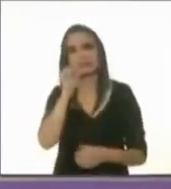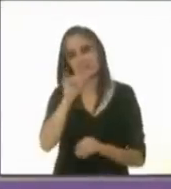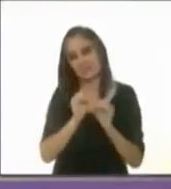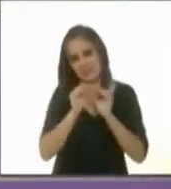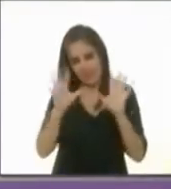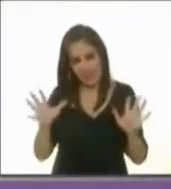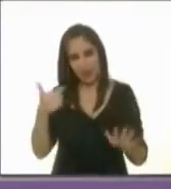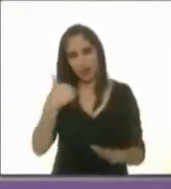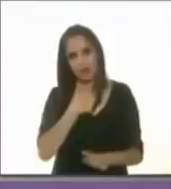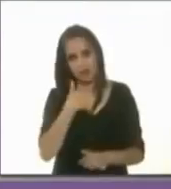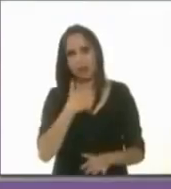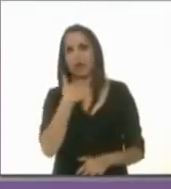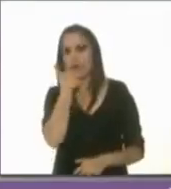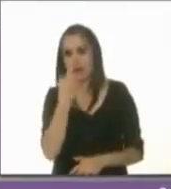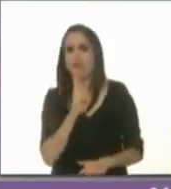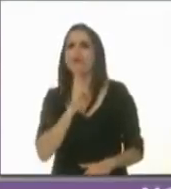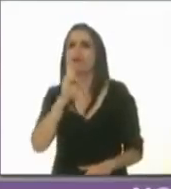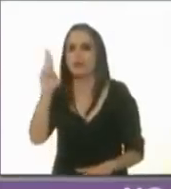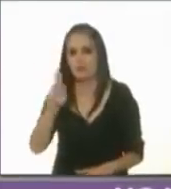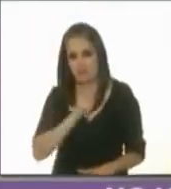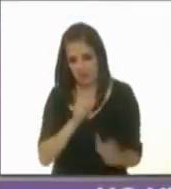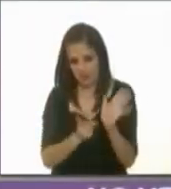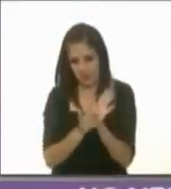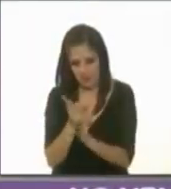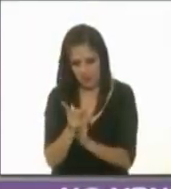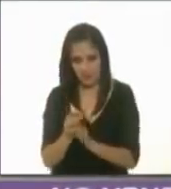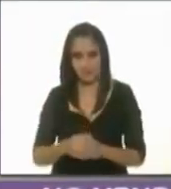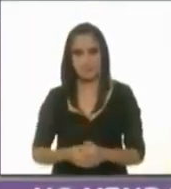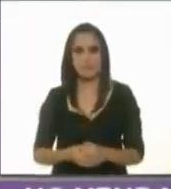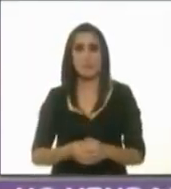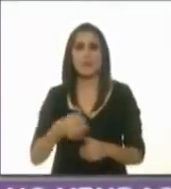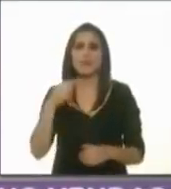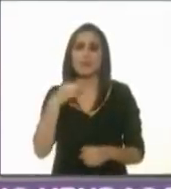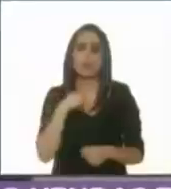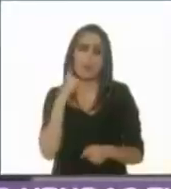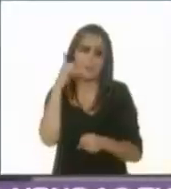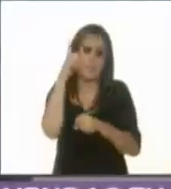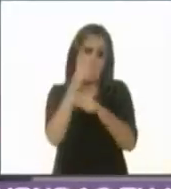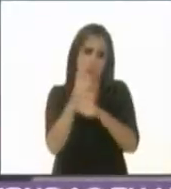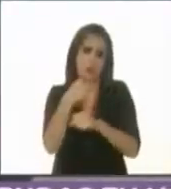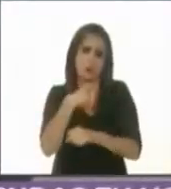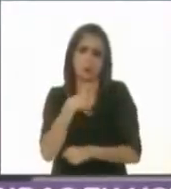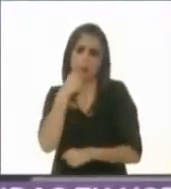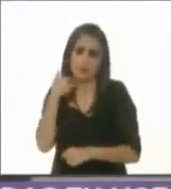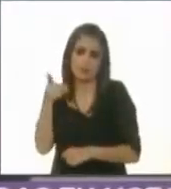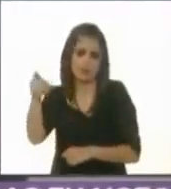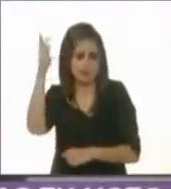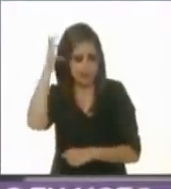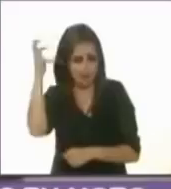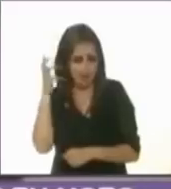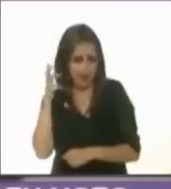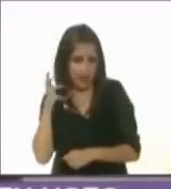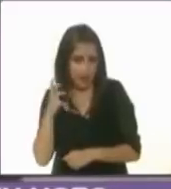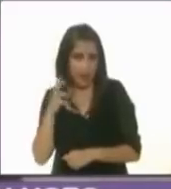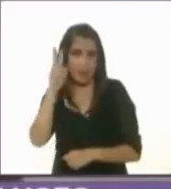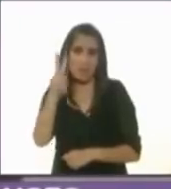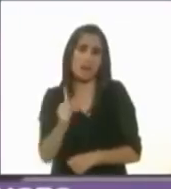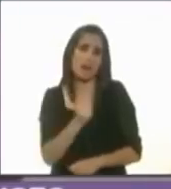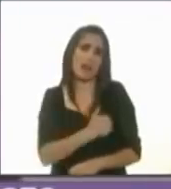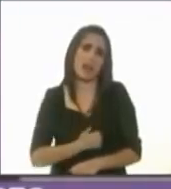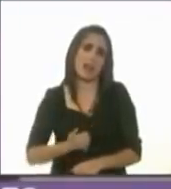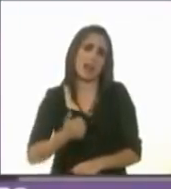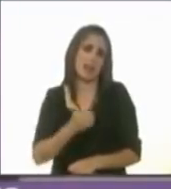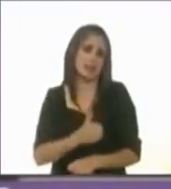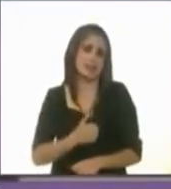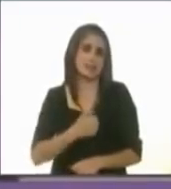hacer uso de mi derecho de réplica. Lo primero que yo tendría que decir, Claudia, es que lamento que Proceso no me